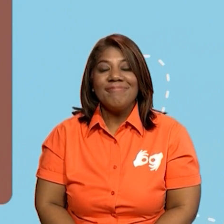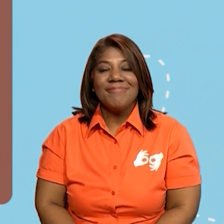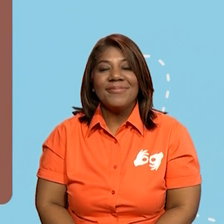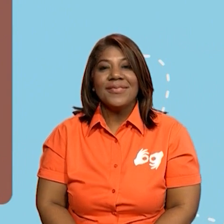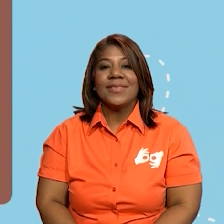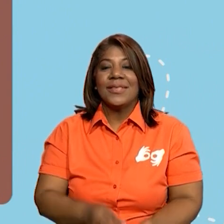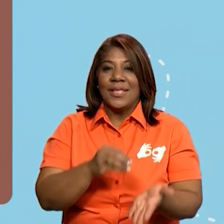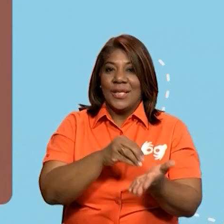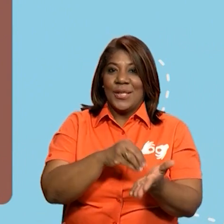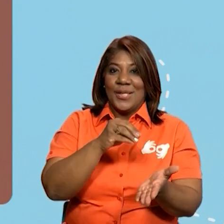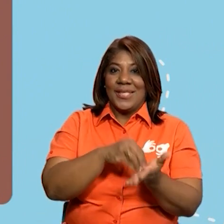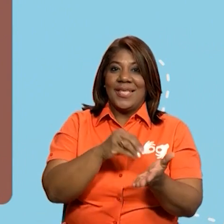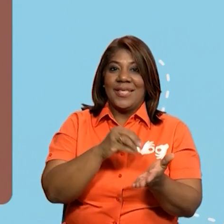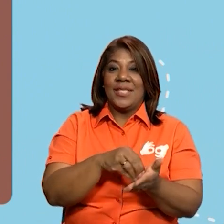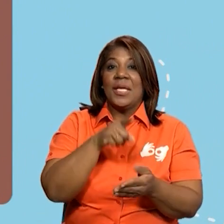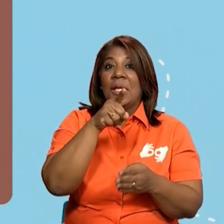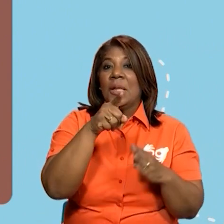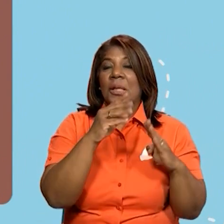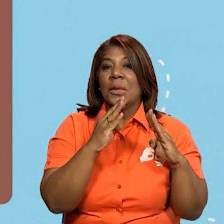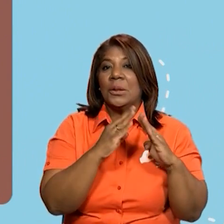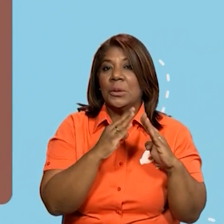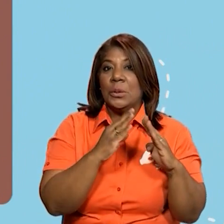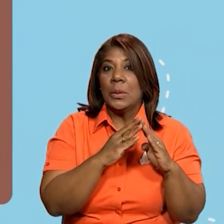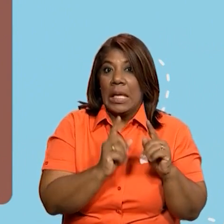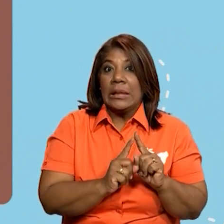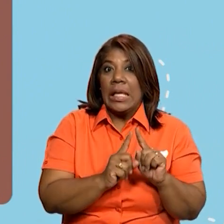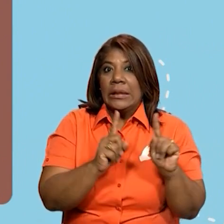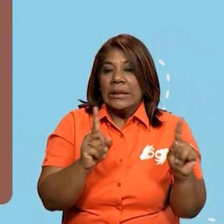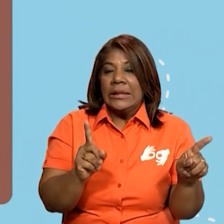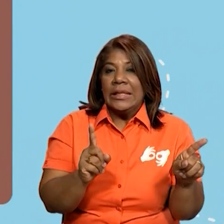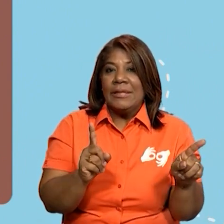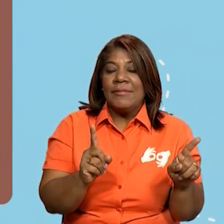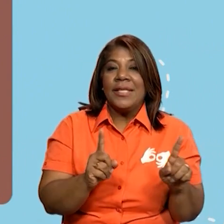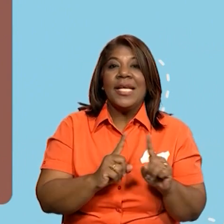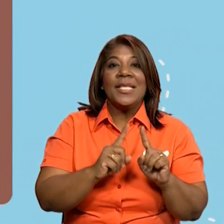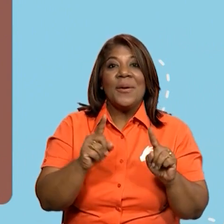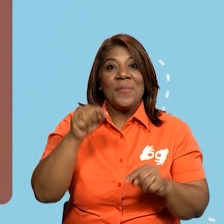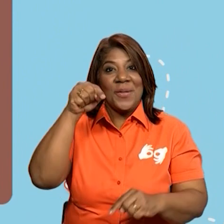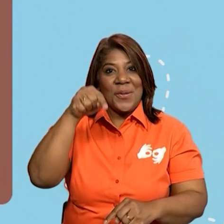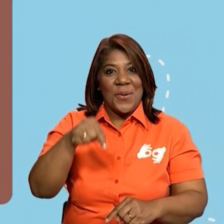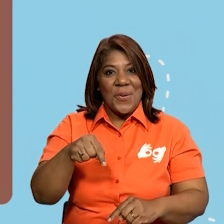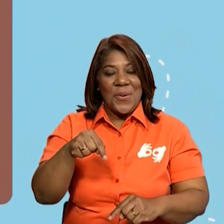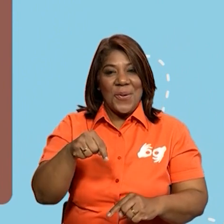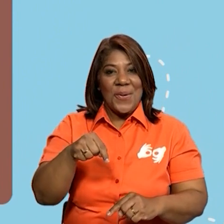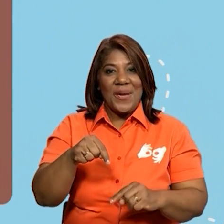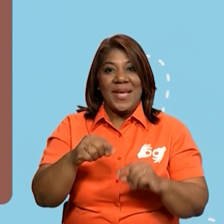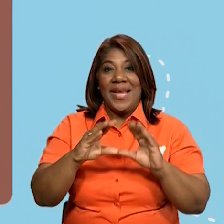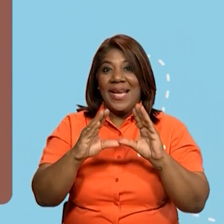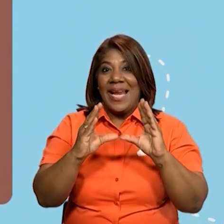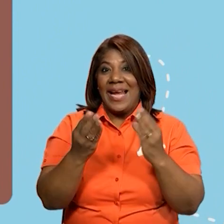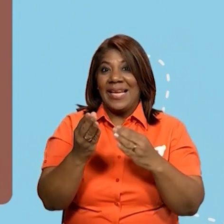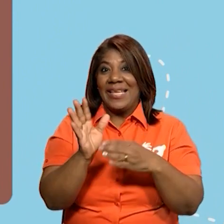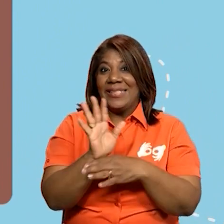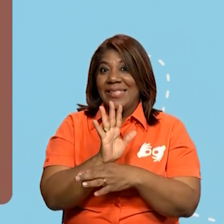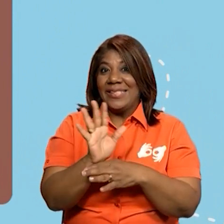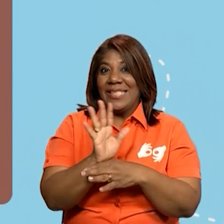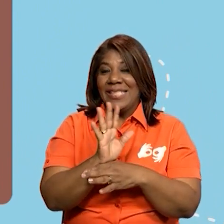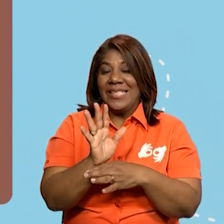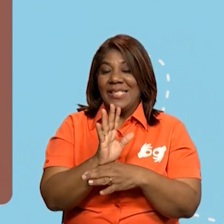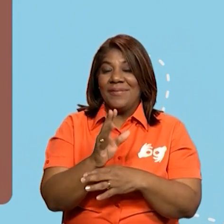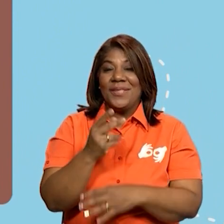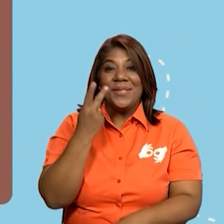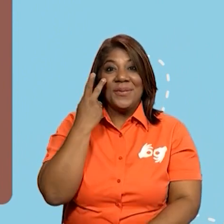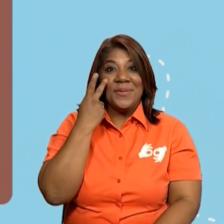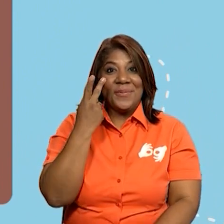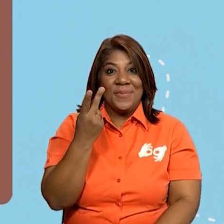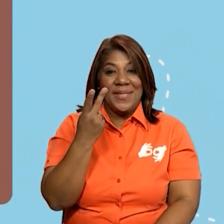todos estos productos o tengan otros diferentes, pero en que tenemos hoy aquí en nuestro salón de clase vamos a encontrar